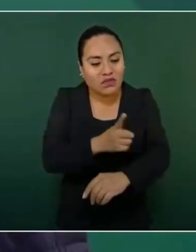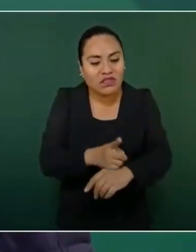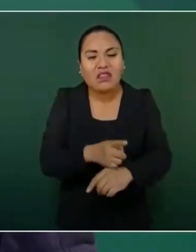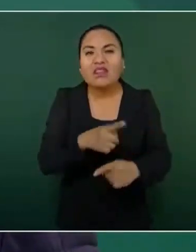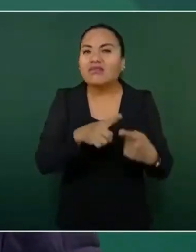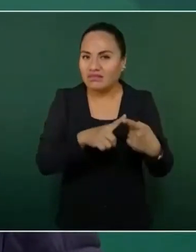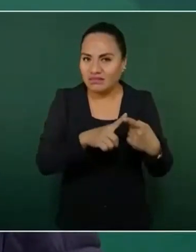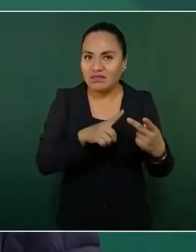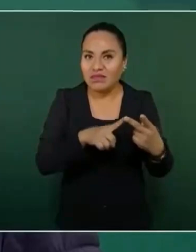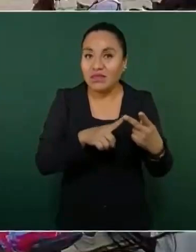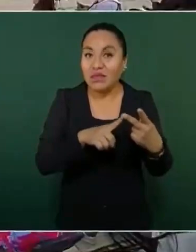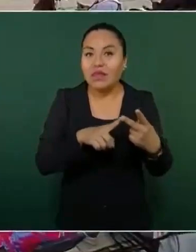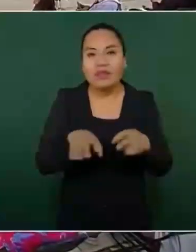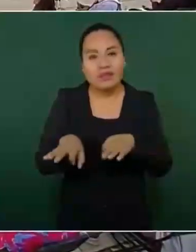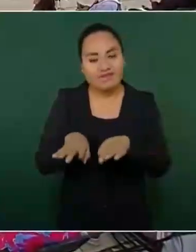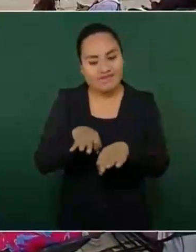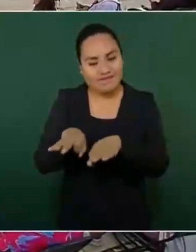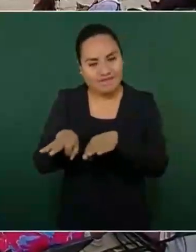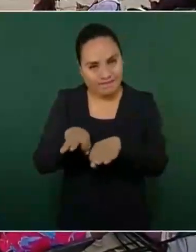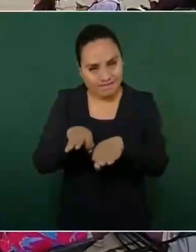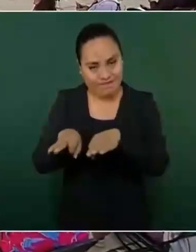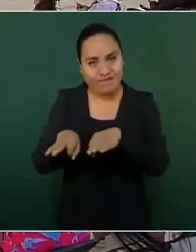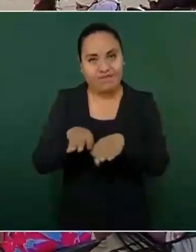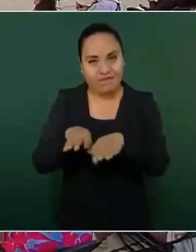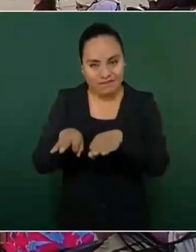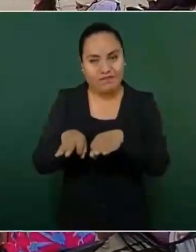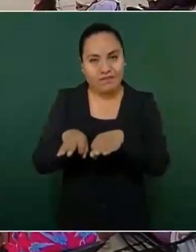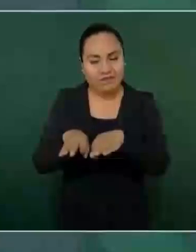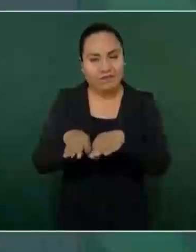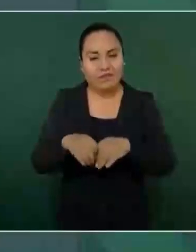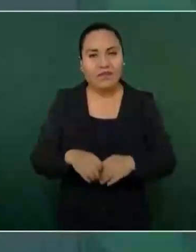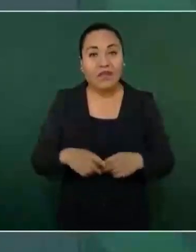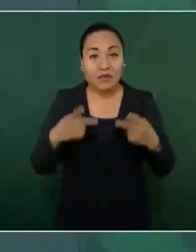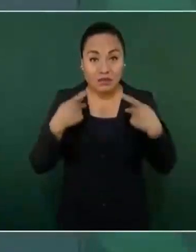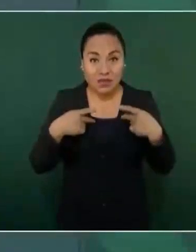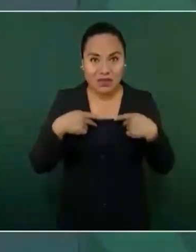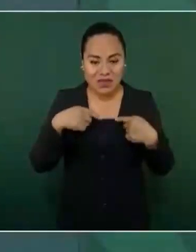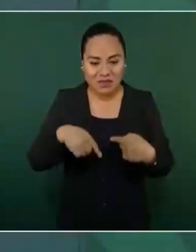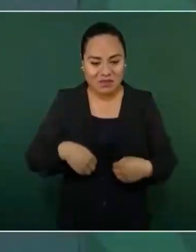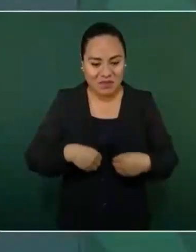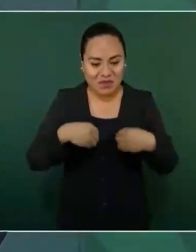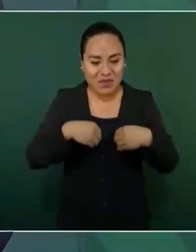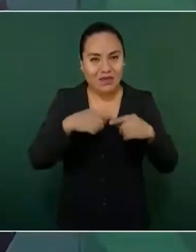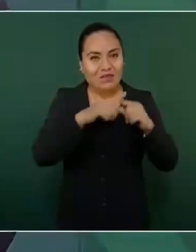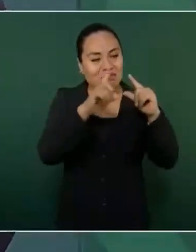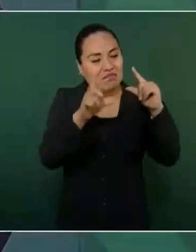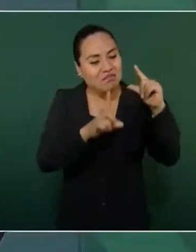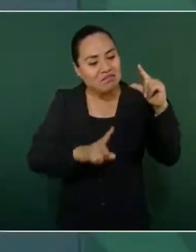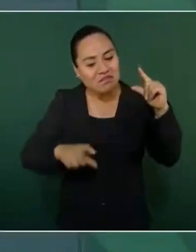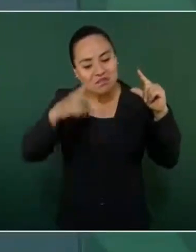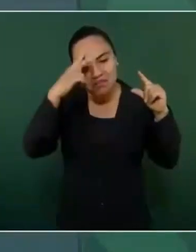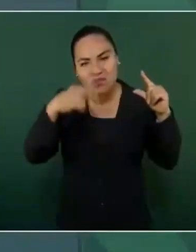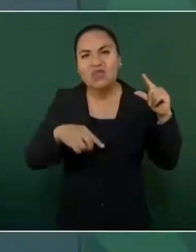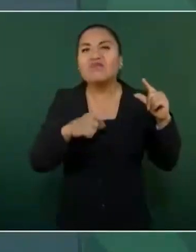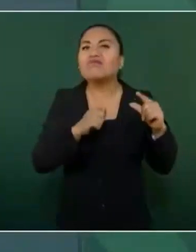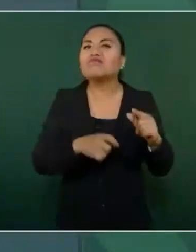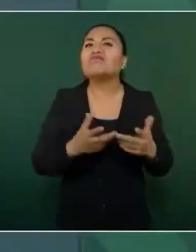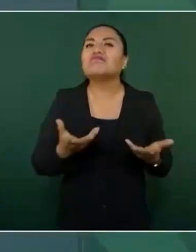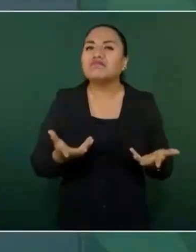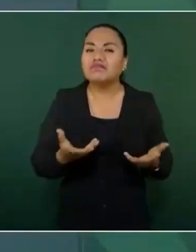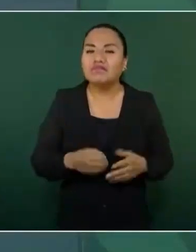trabajo. Porque los mexicanos son